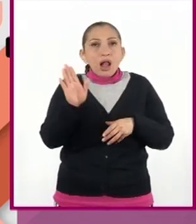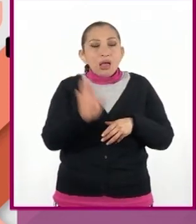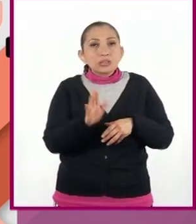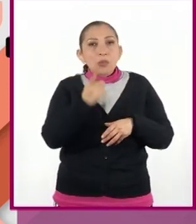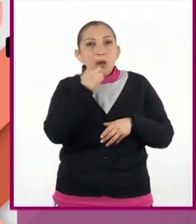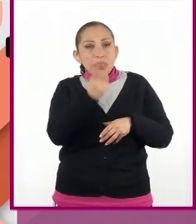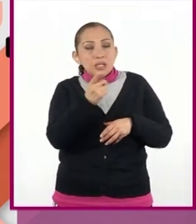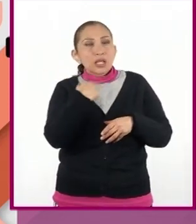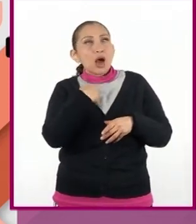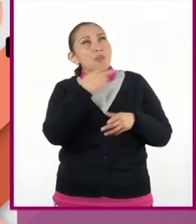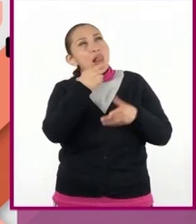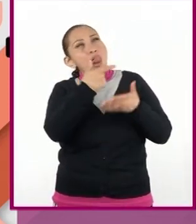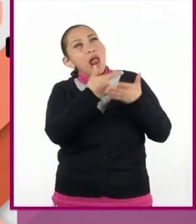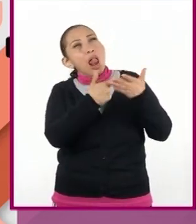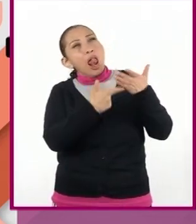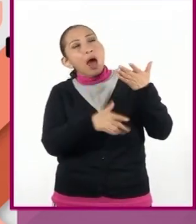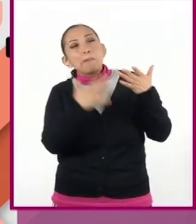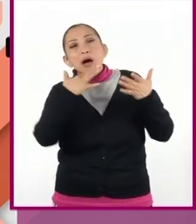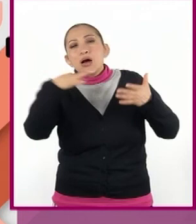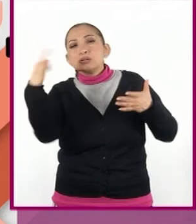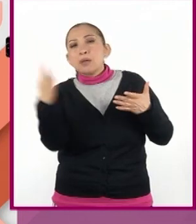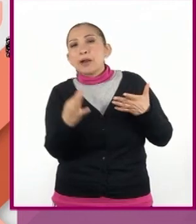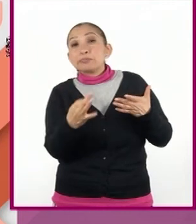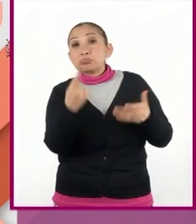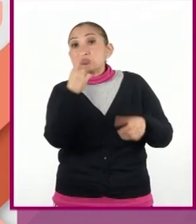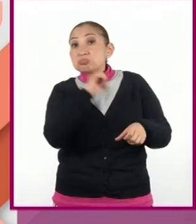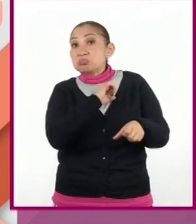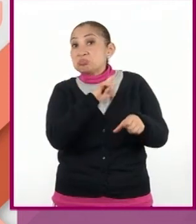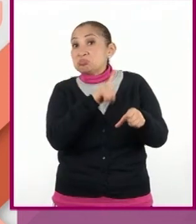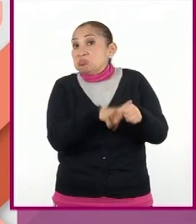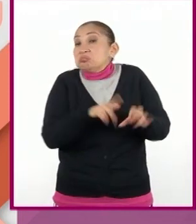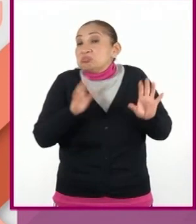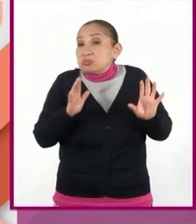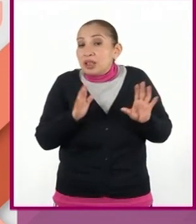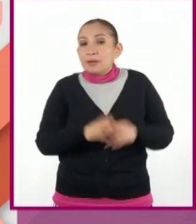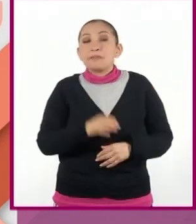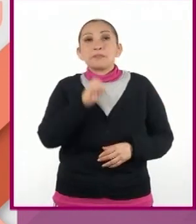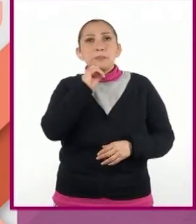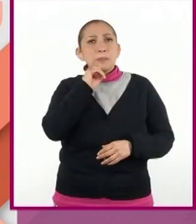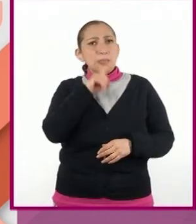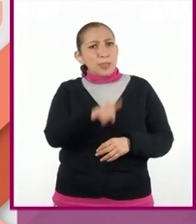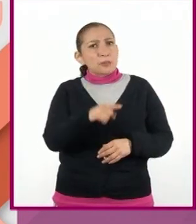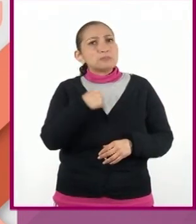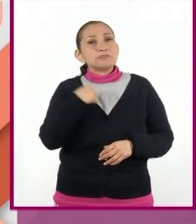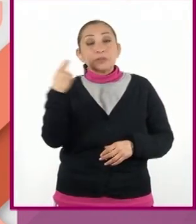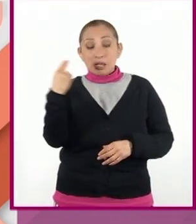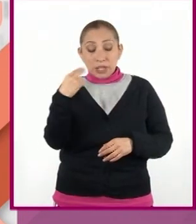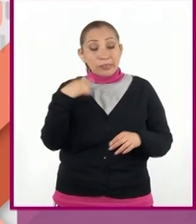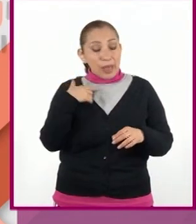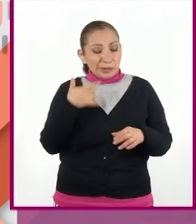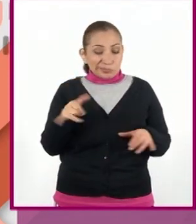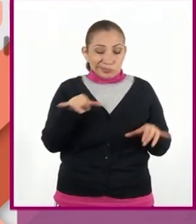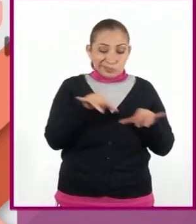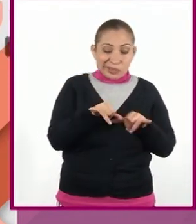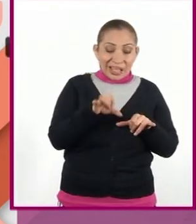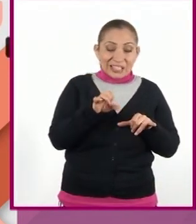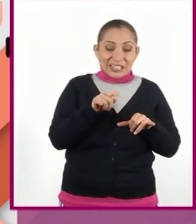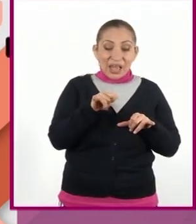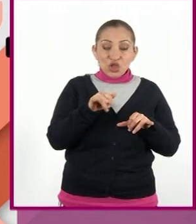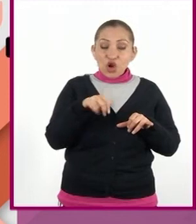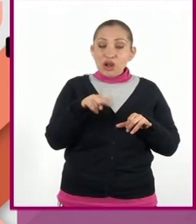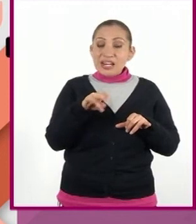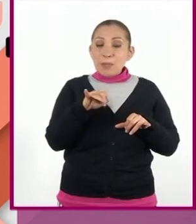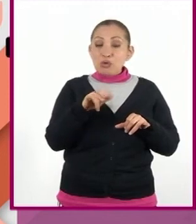dictando la receta más sabrosa y exclusiva. También necesitará estratonimbus